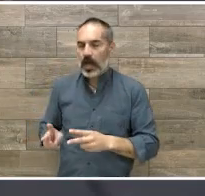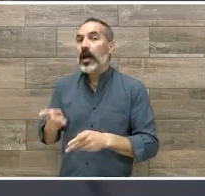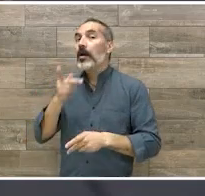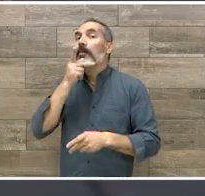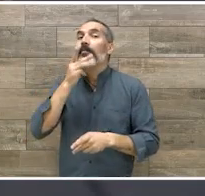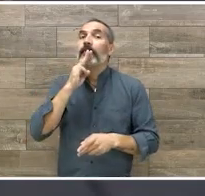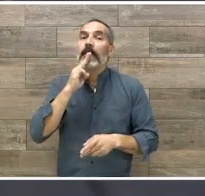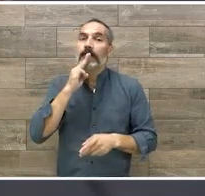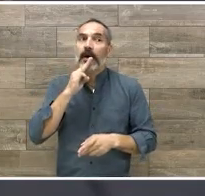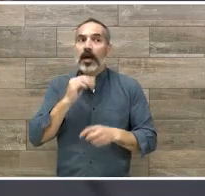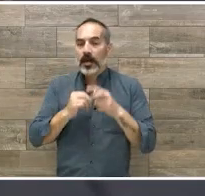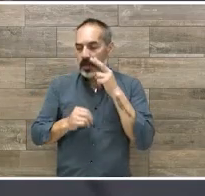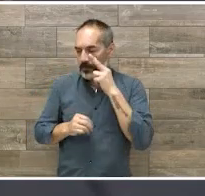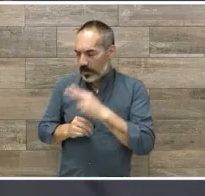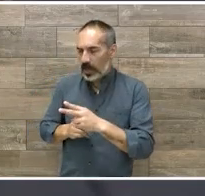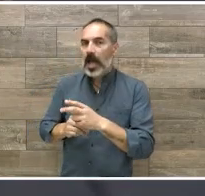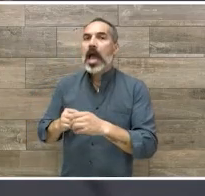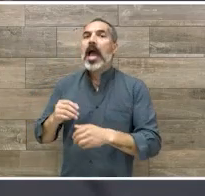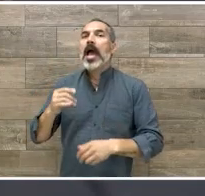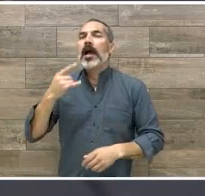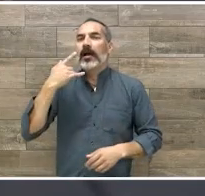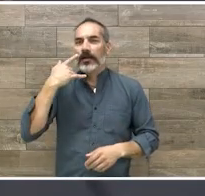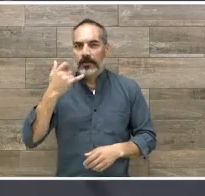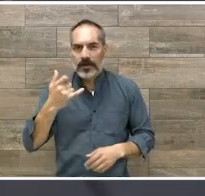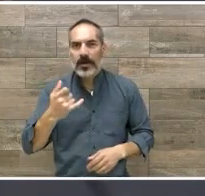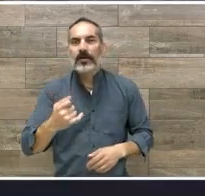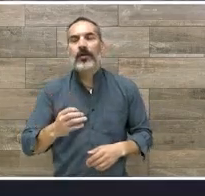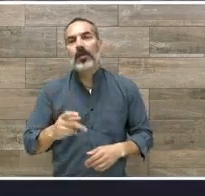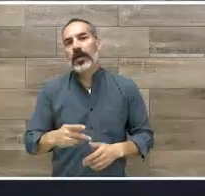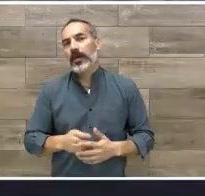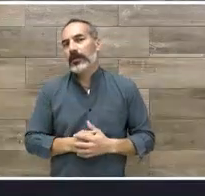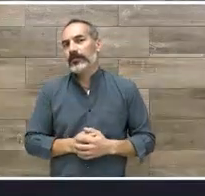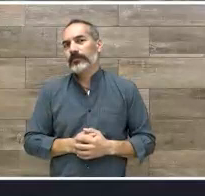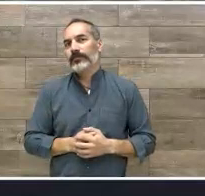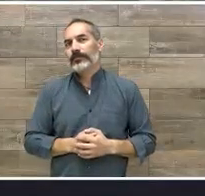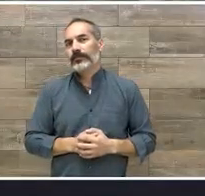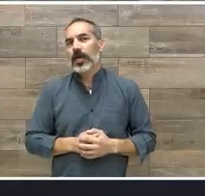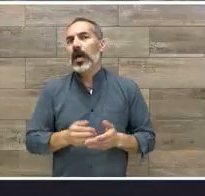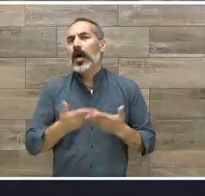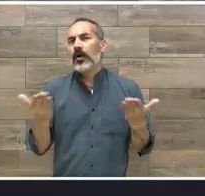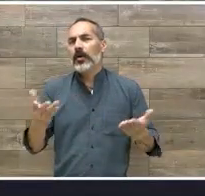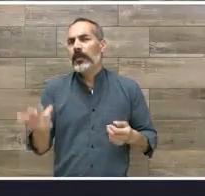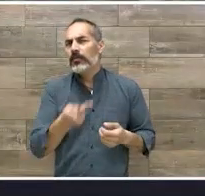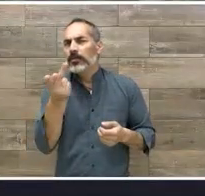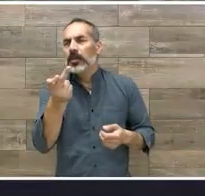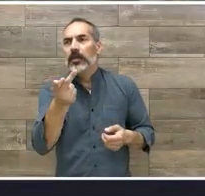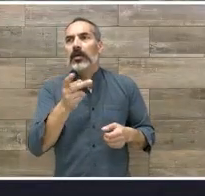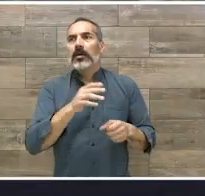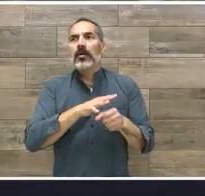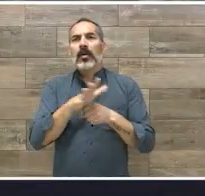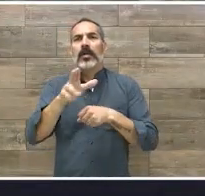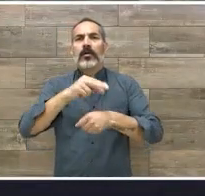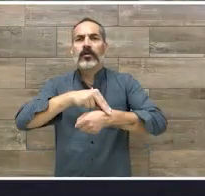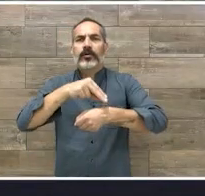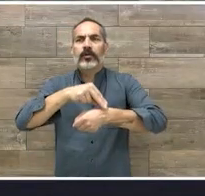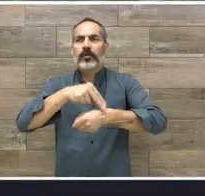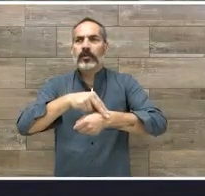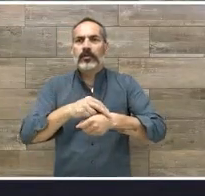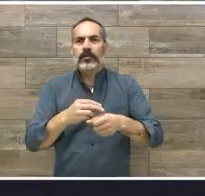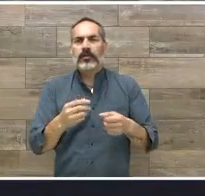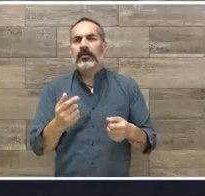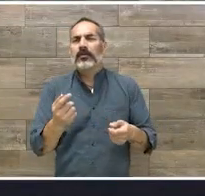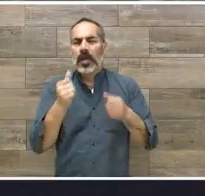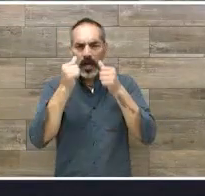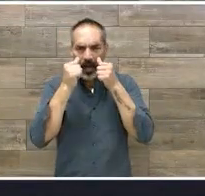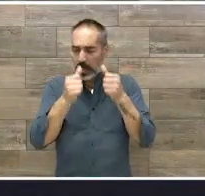papás. ¿Y qué médico es el que va a, este, a